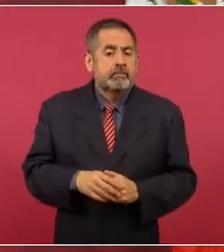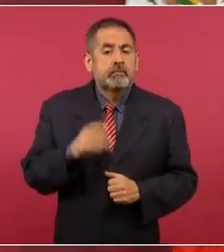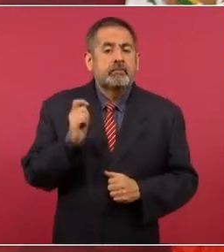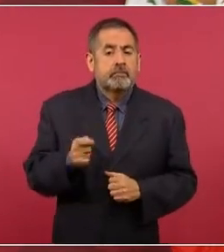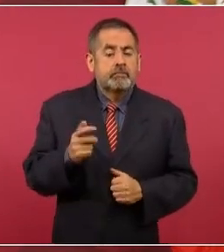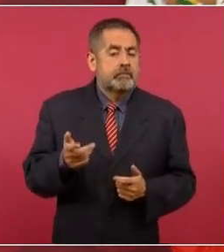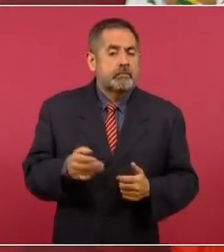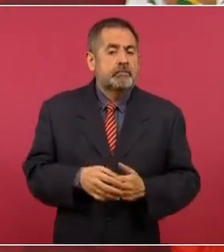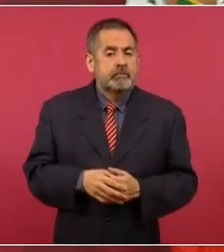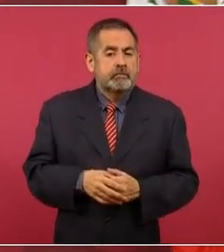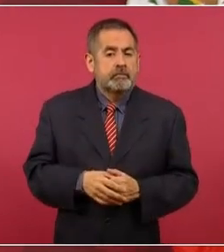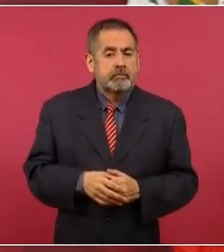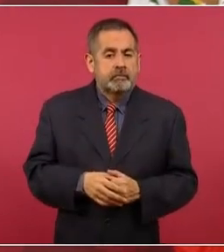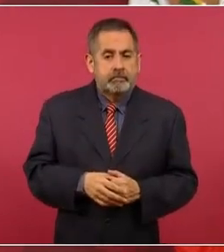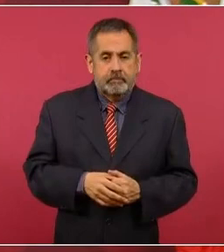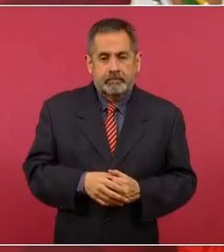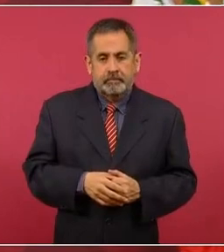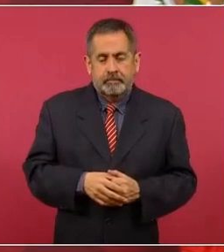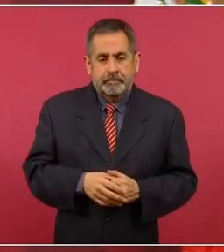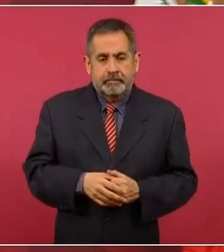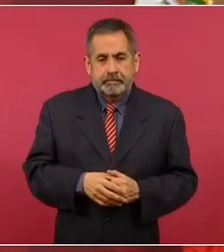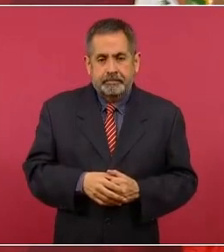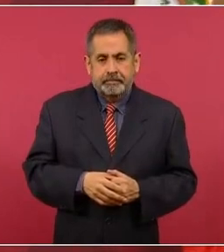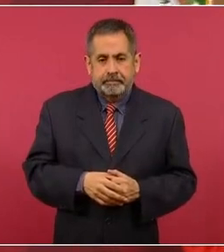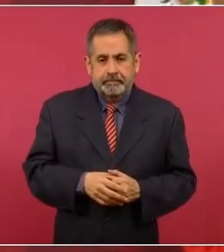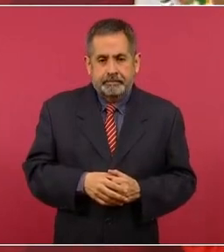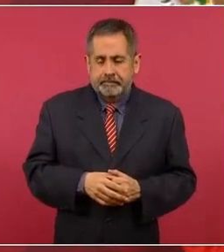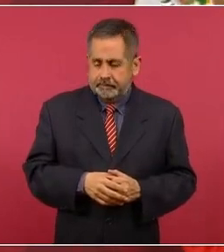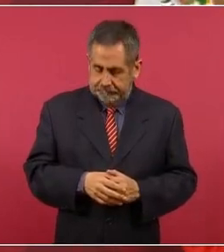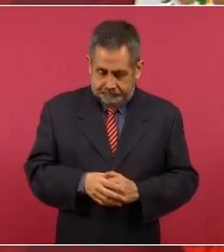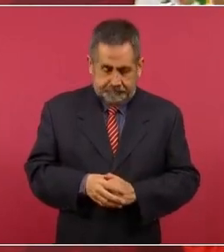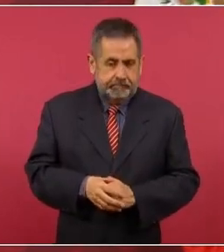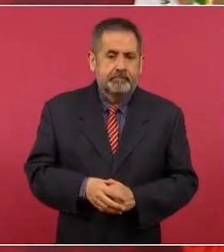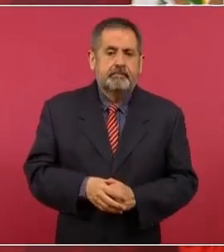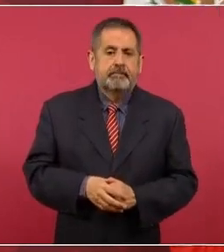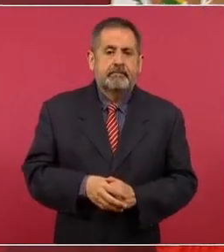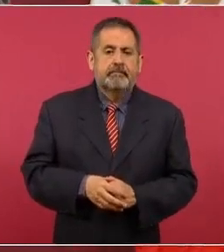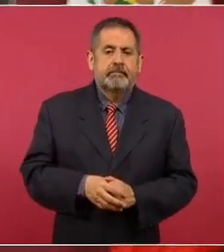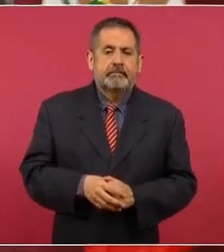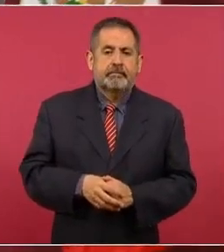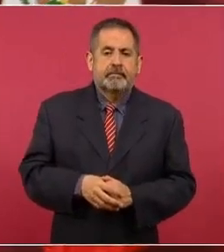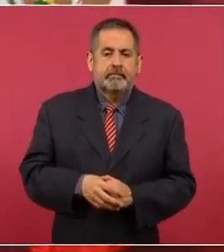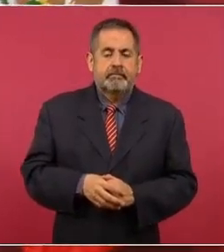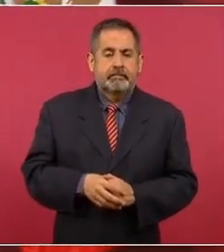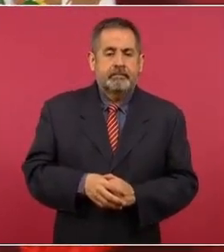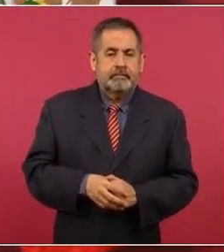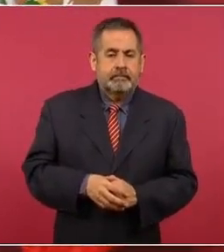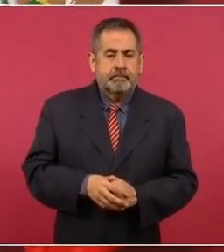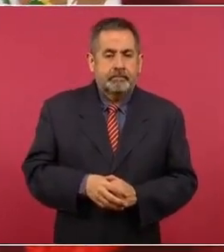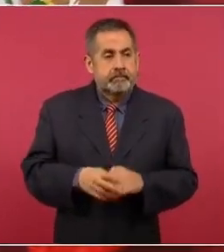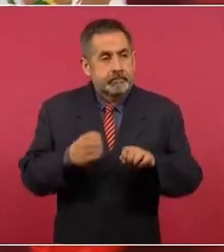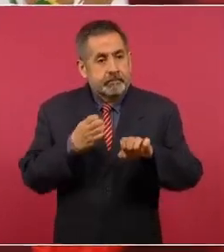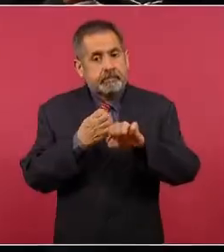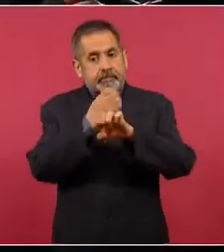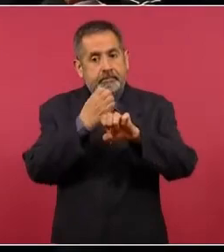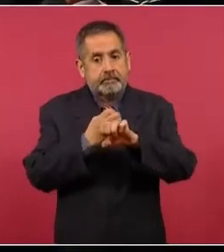por estado,